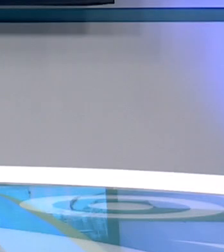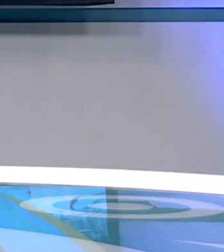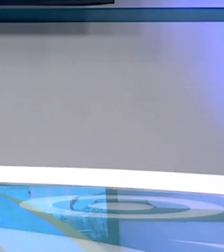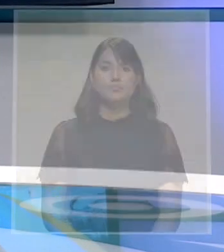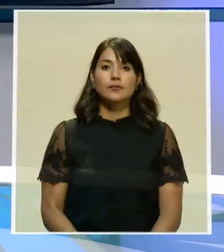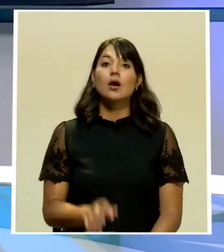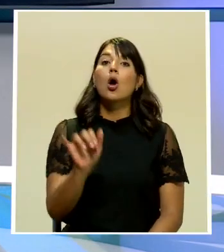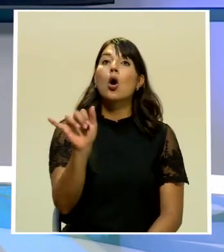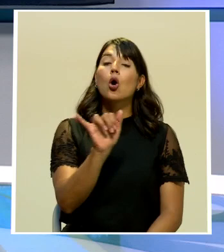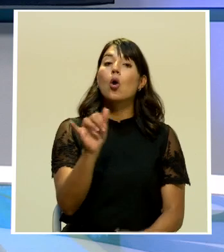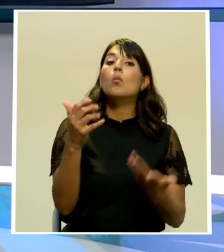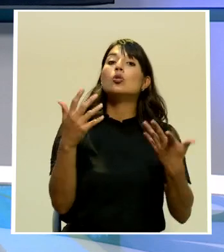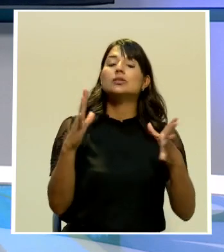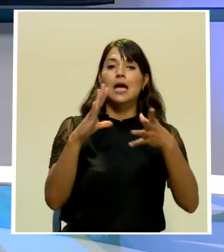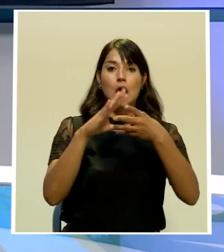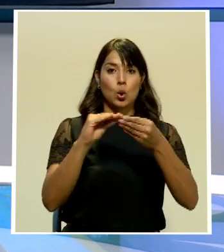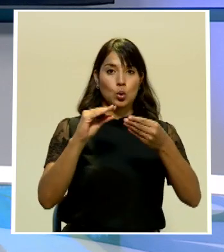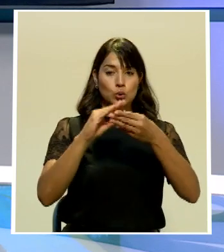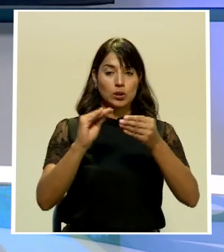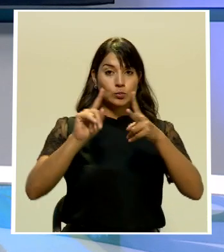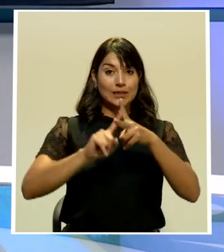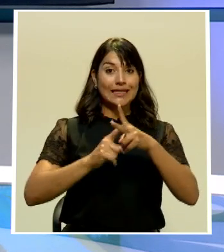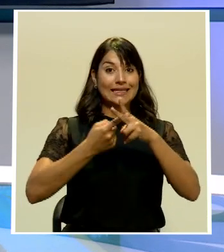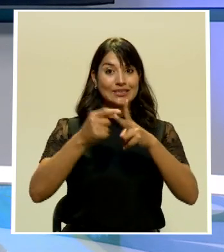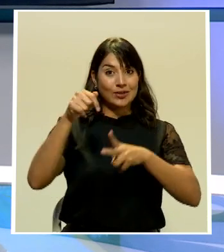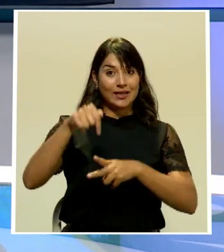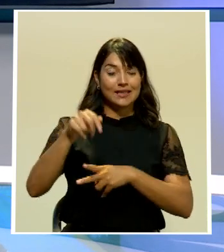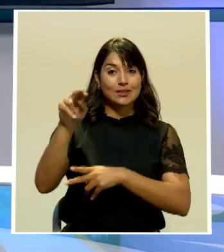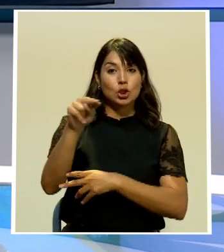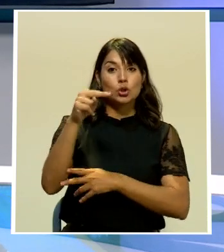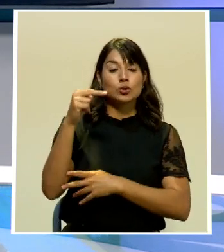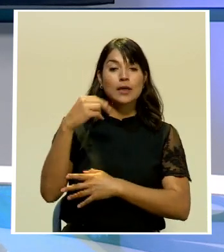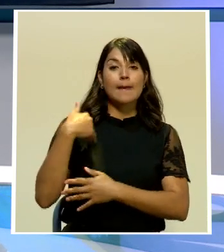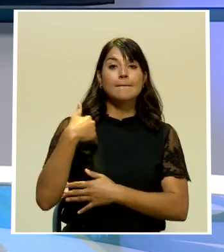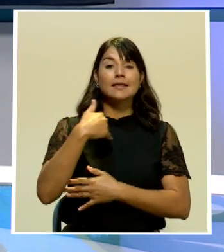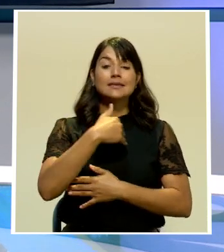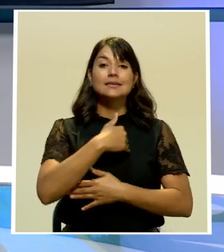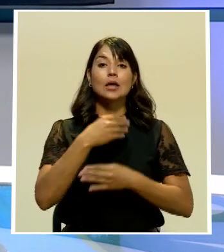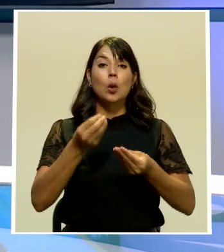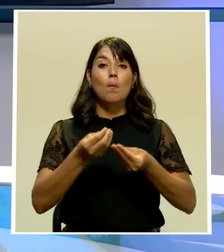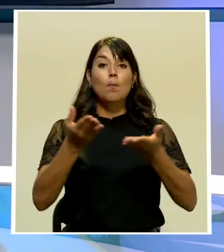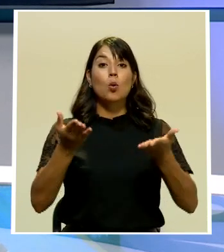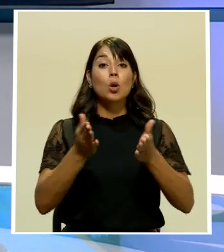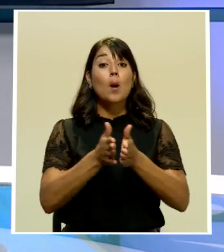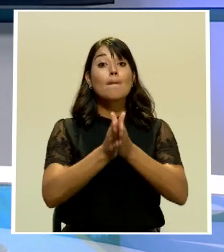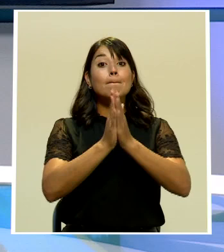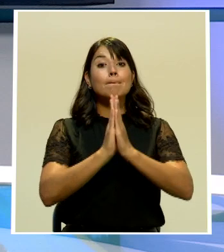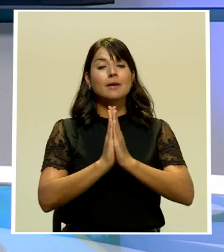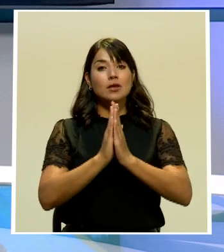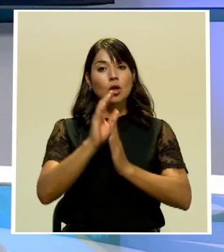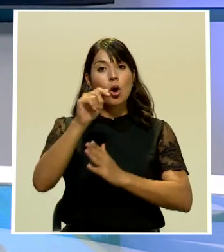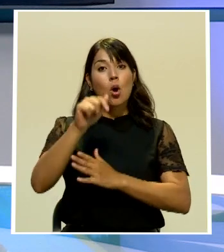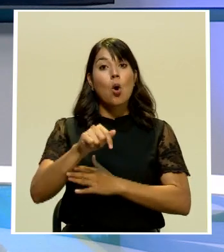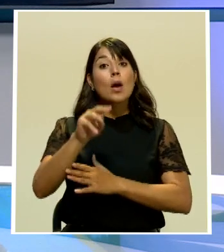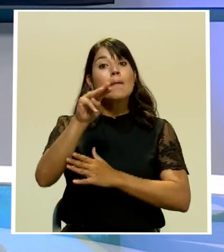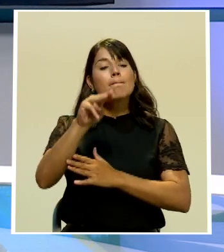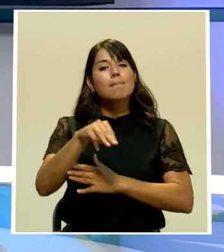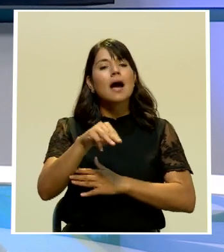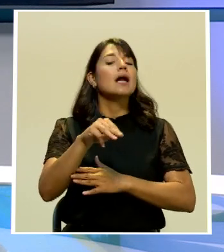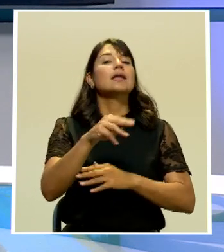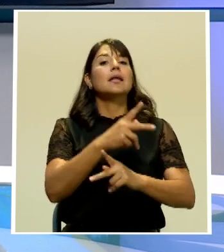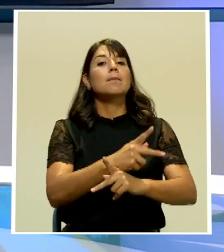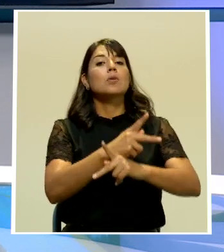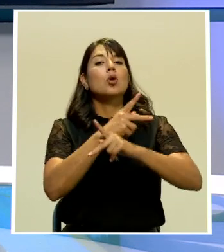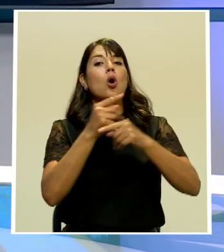Como les informamos al inicio de esta edición el Ministerio Público solicitó este martes medidas cautelares